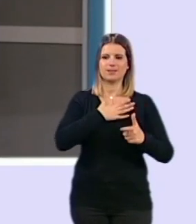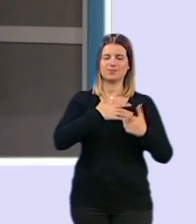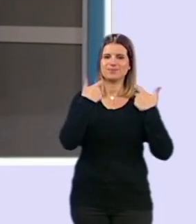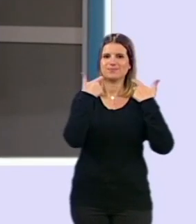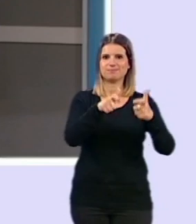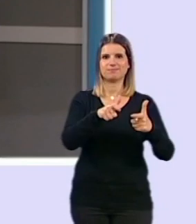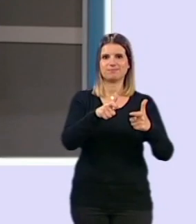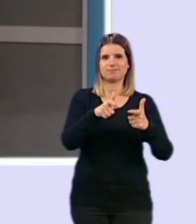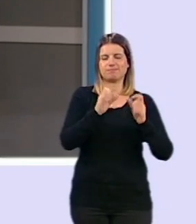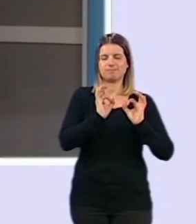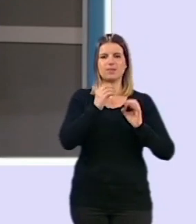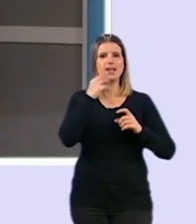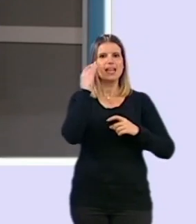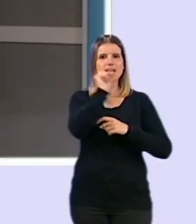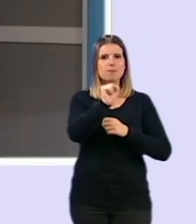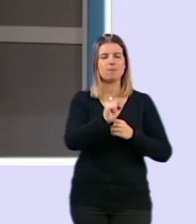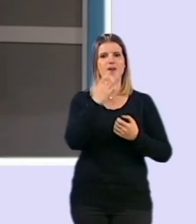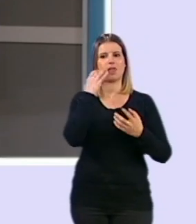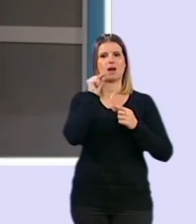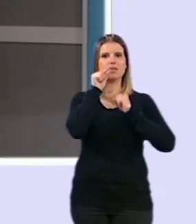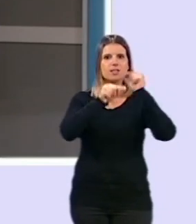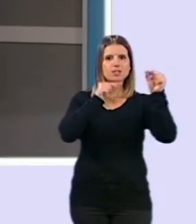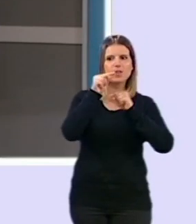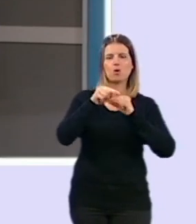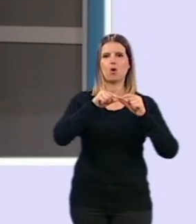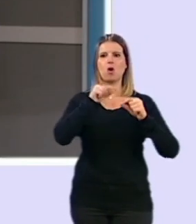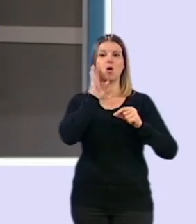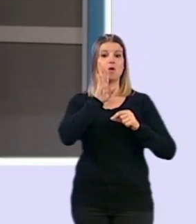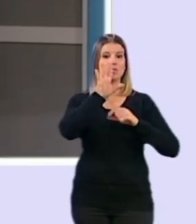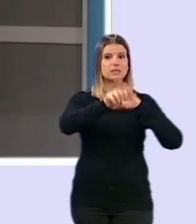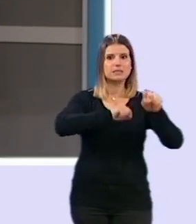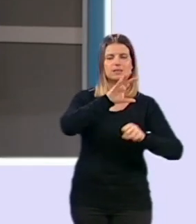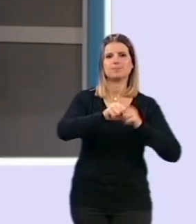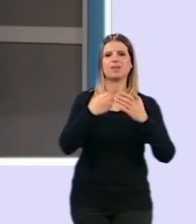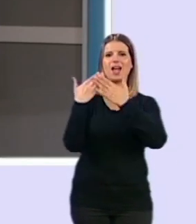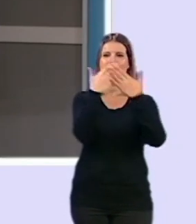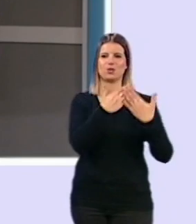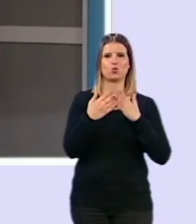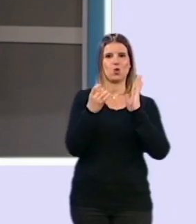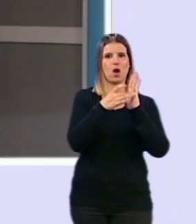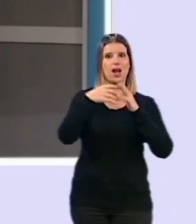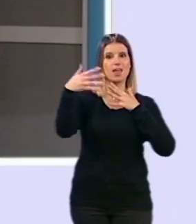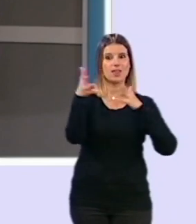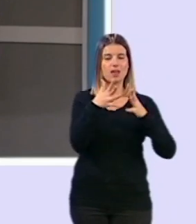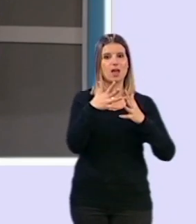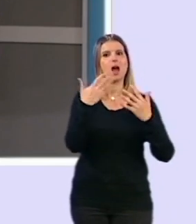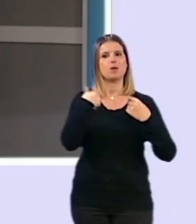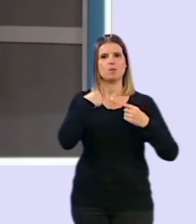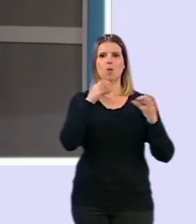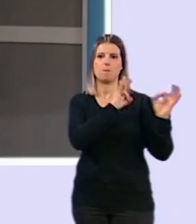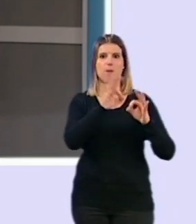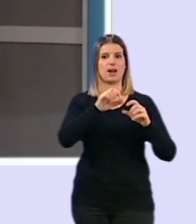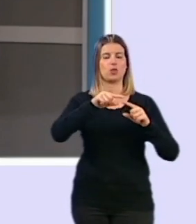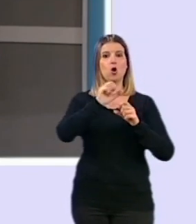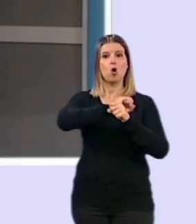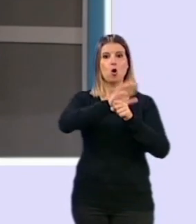esa limpieza y desinfección, recogida de residuos, estudio de calidad del aire y estamos preparando ya el post-COVID. El post-COVID